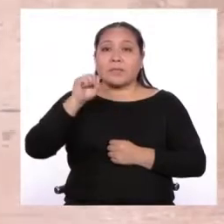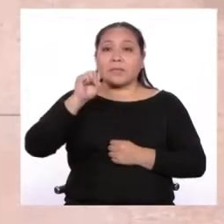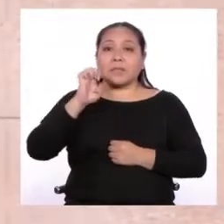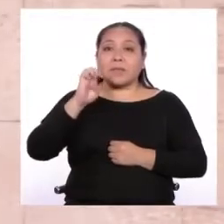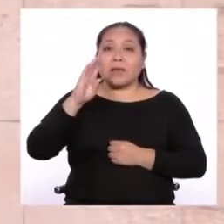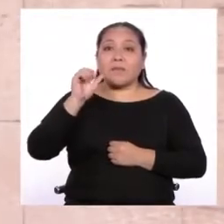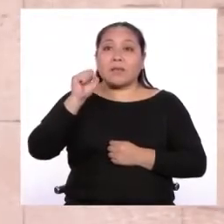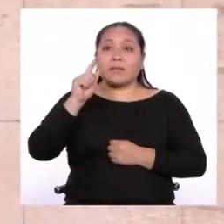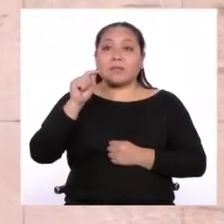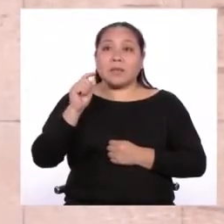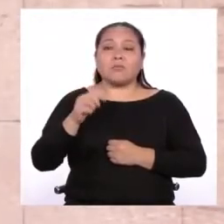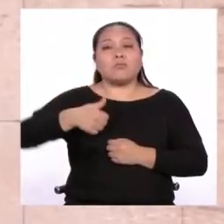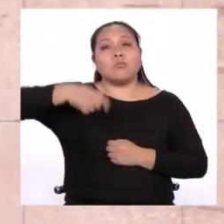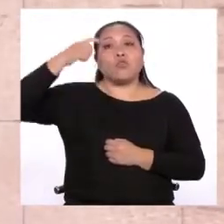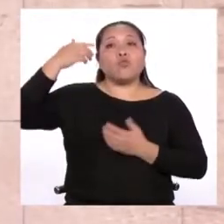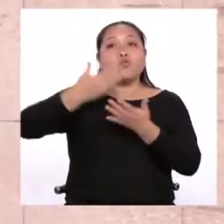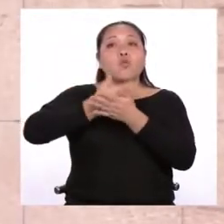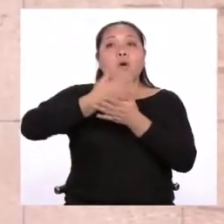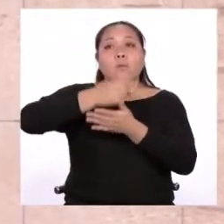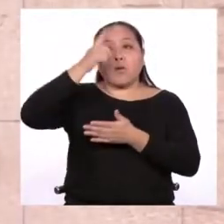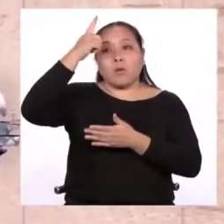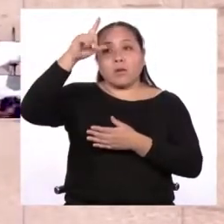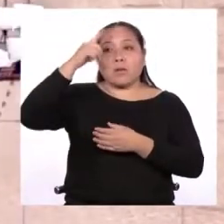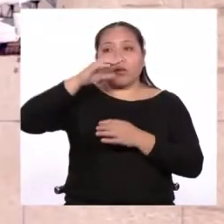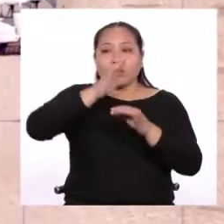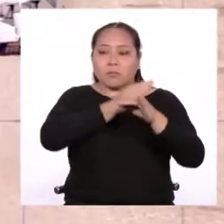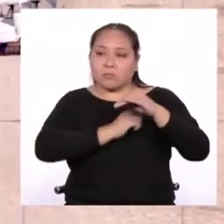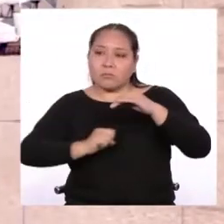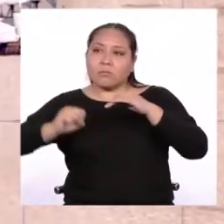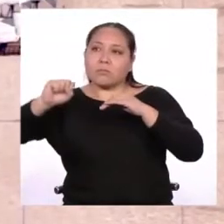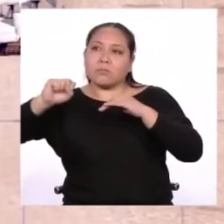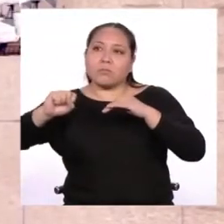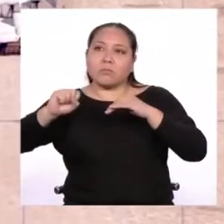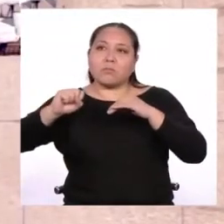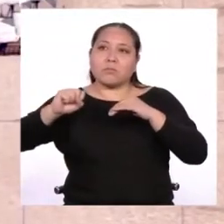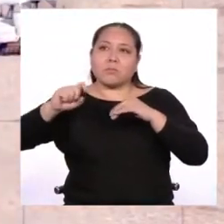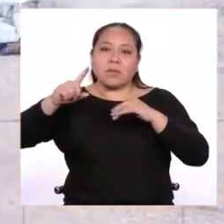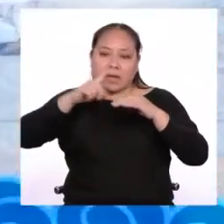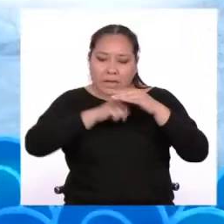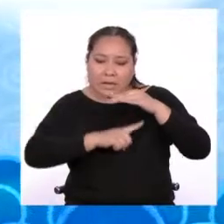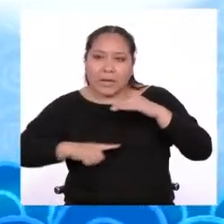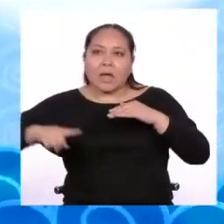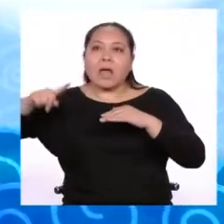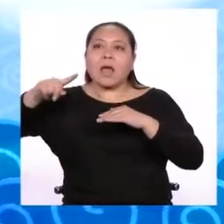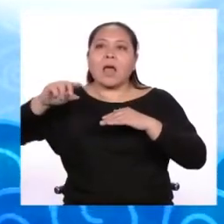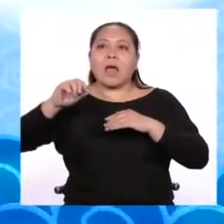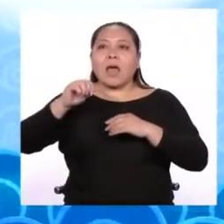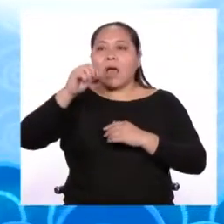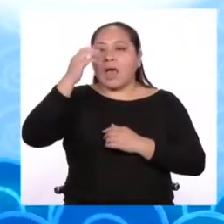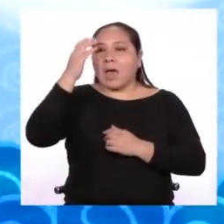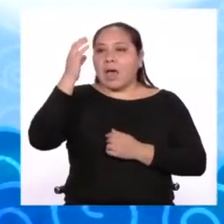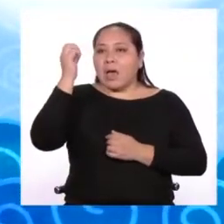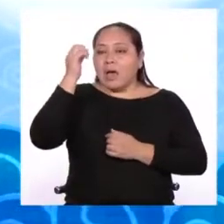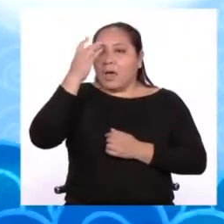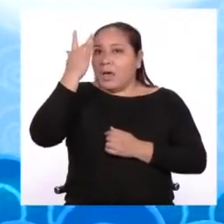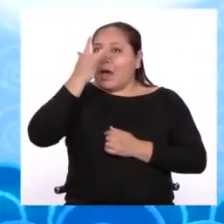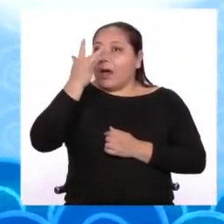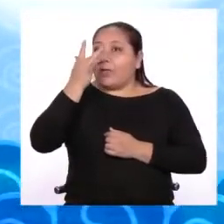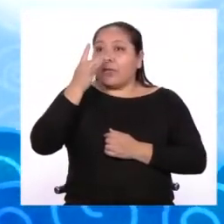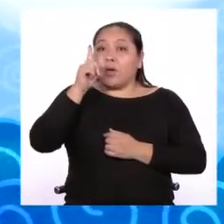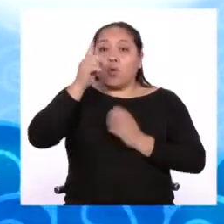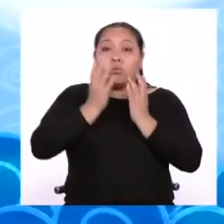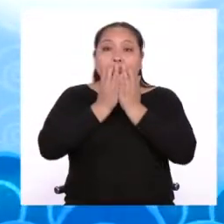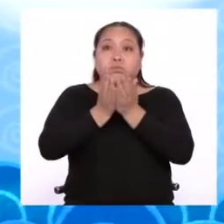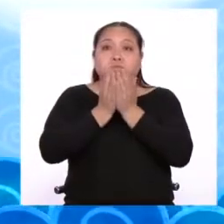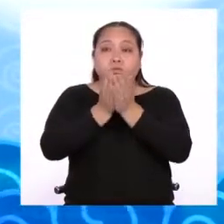tomó el mando de la expedición por el oeste, cruzando el océano Índico y dando la vuelta a África. Solo una nave cargada de especias,